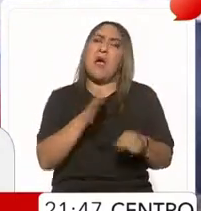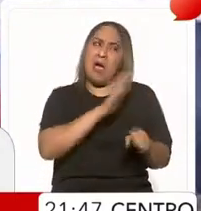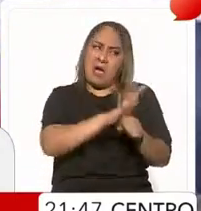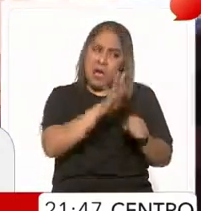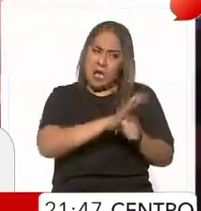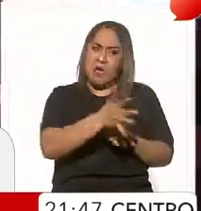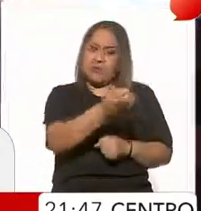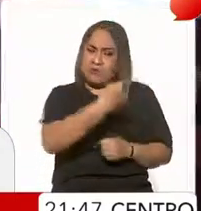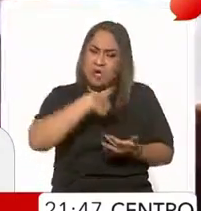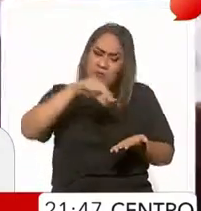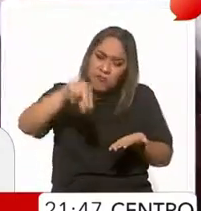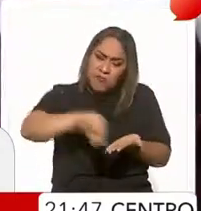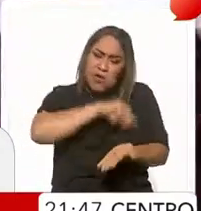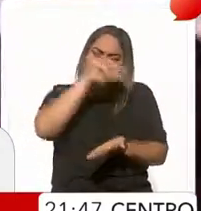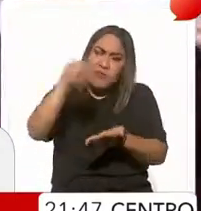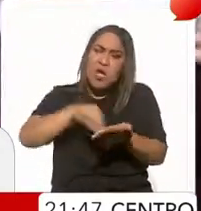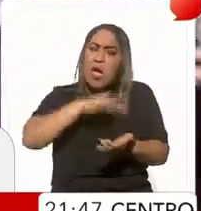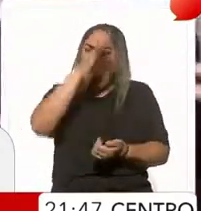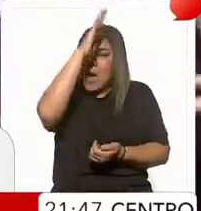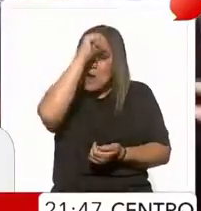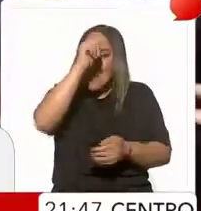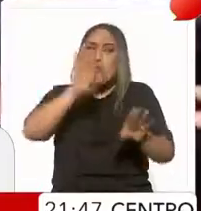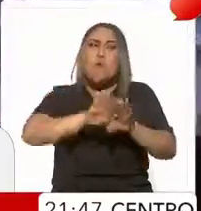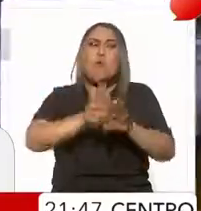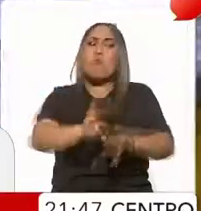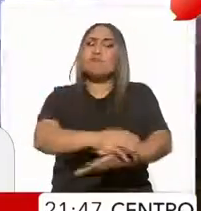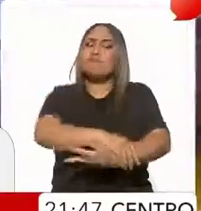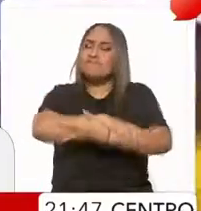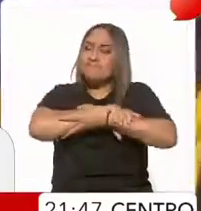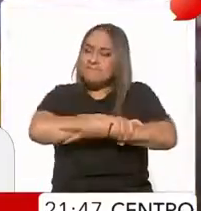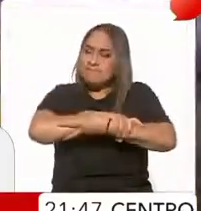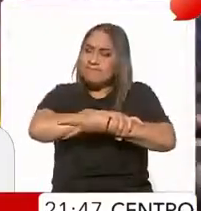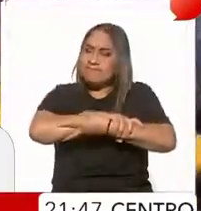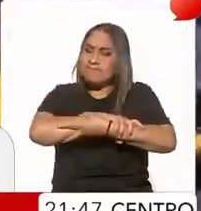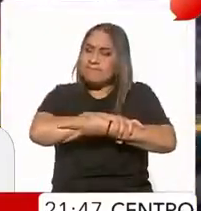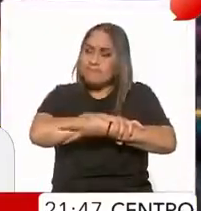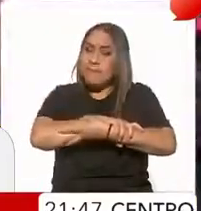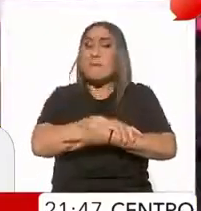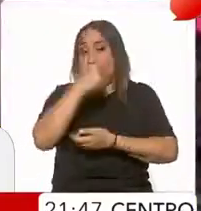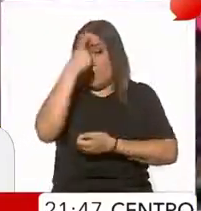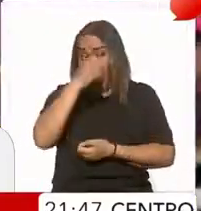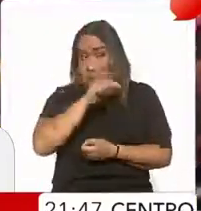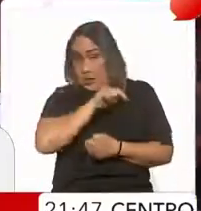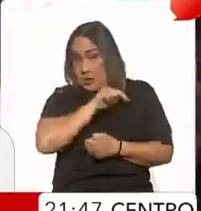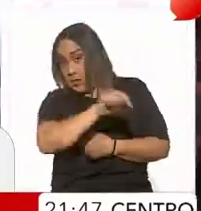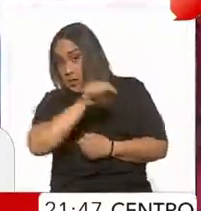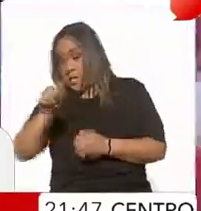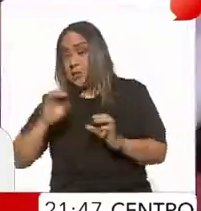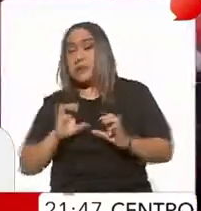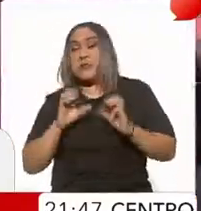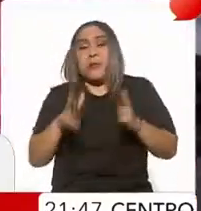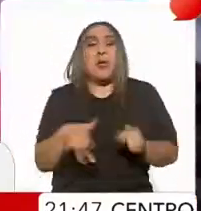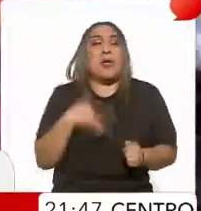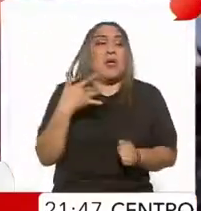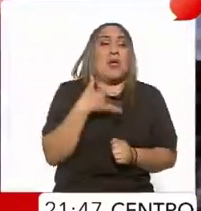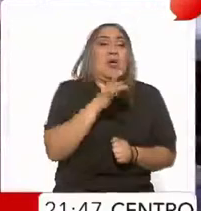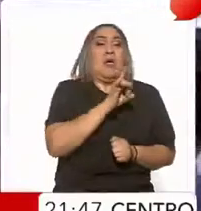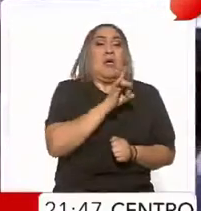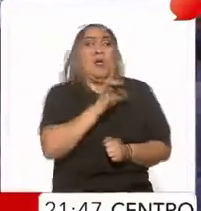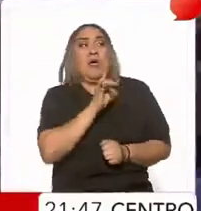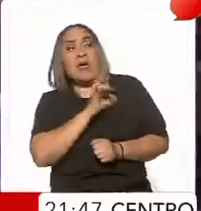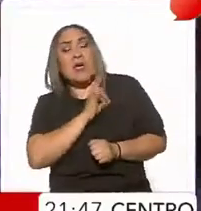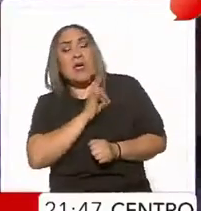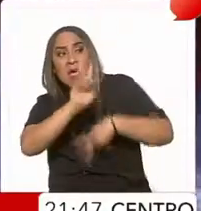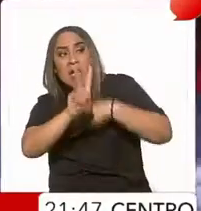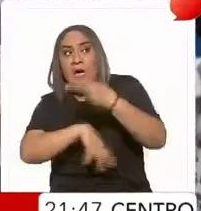un pacto de fraternidad para que ningún chiapaneco tenga temor de ir a las urnas